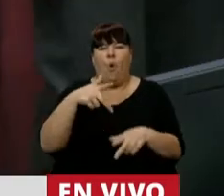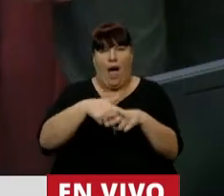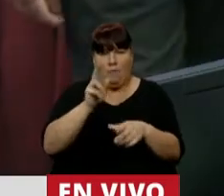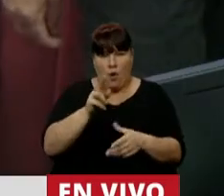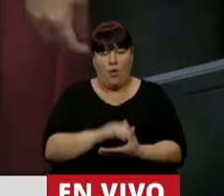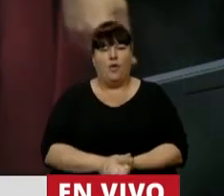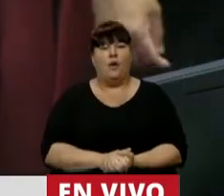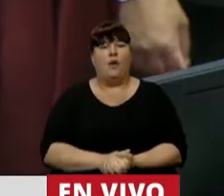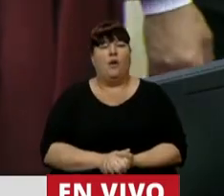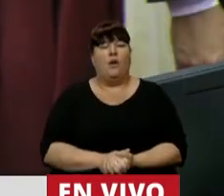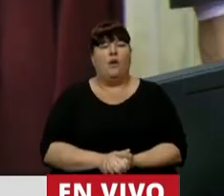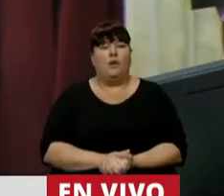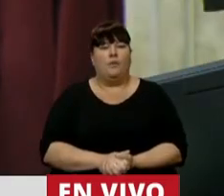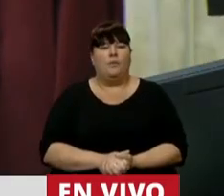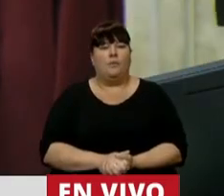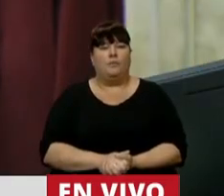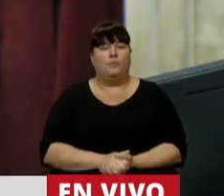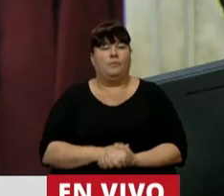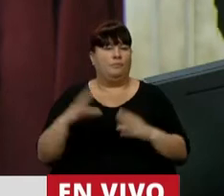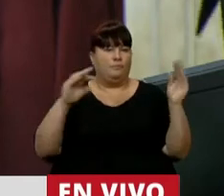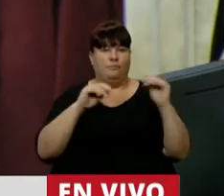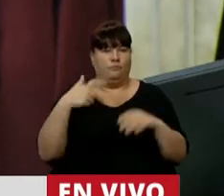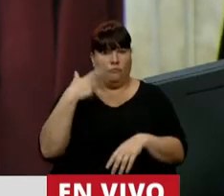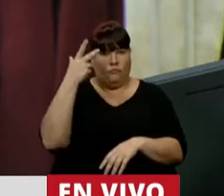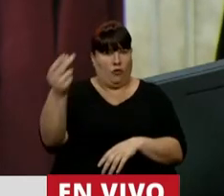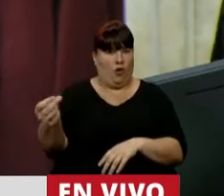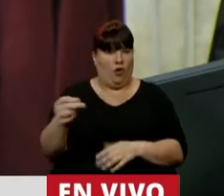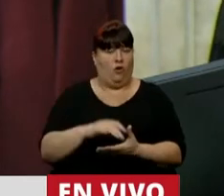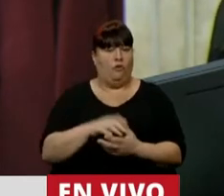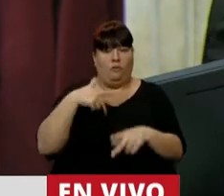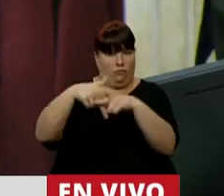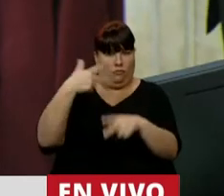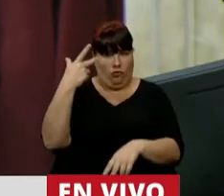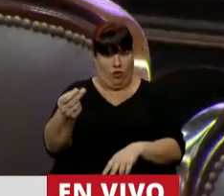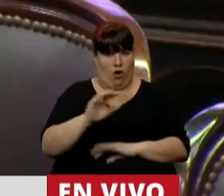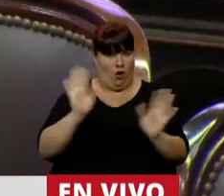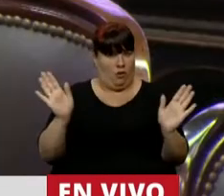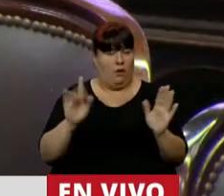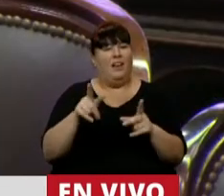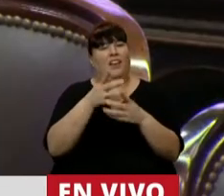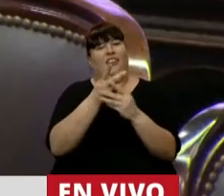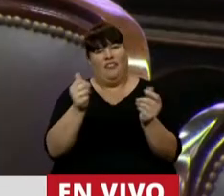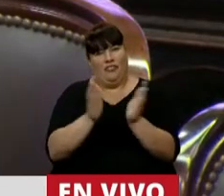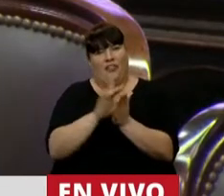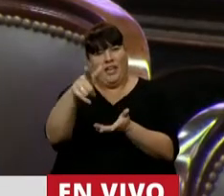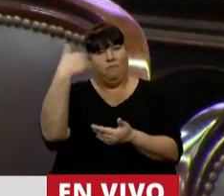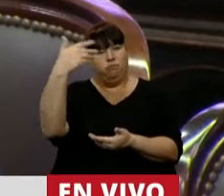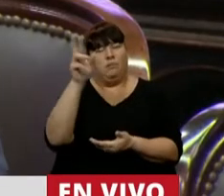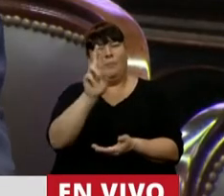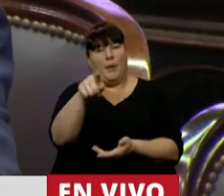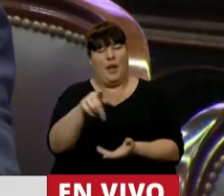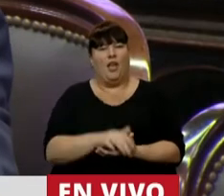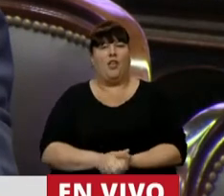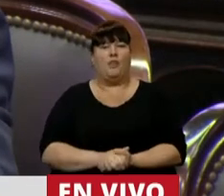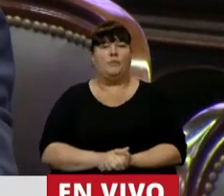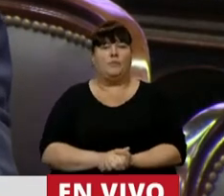privilegio. Que termine la... No le doy una interrupción, Presidente. Termine, Diputado, su cuestión de privilegio.